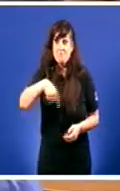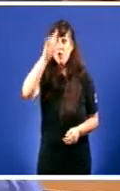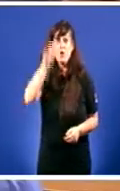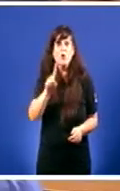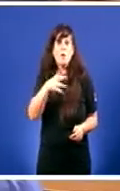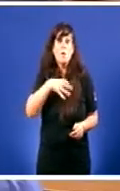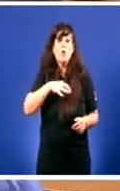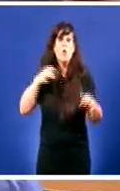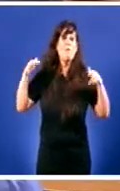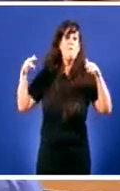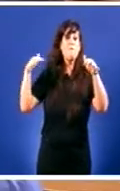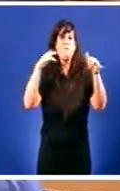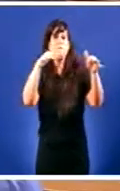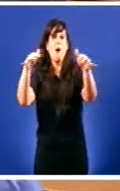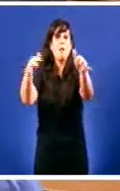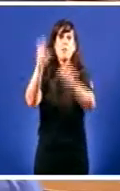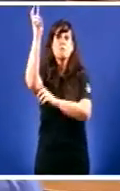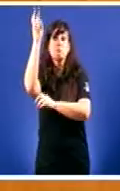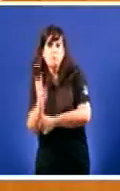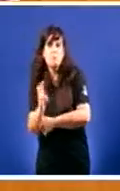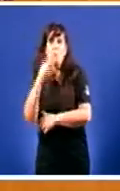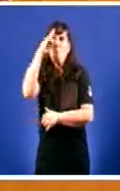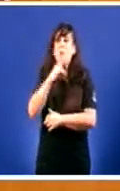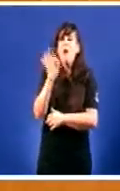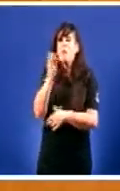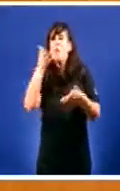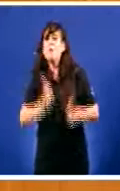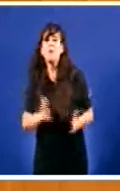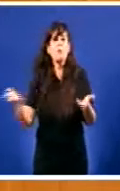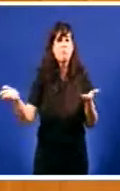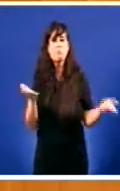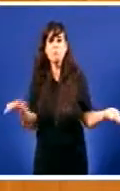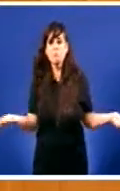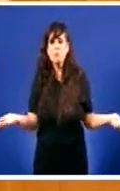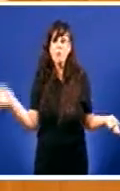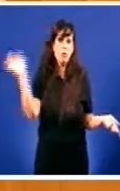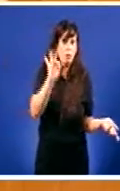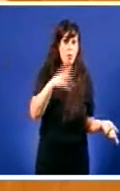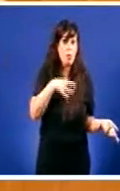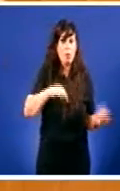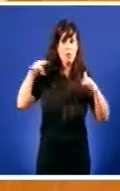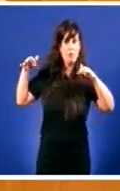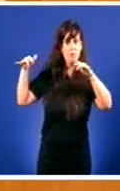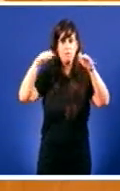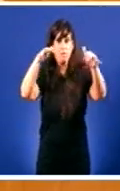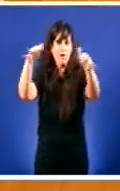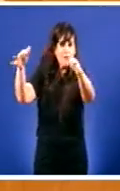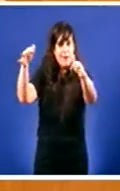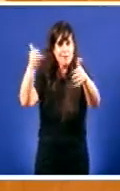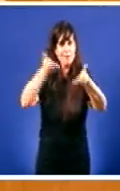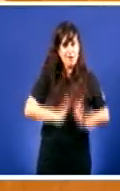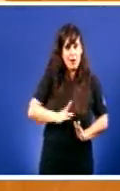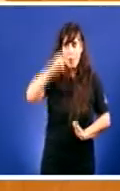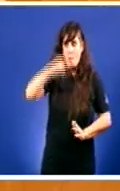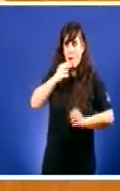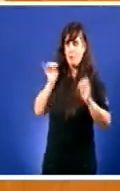fantasma do pai ou o fillo Ou se neste caso se aparece a fantasma do fillo ou o pai Pero que sí que vemos